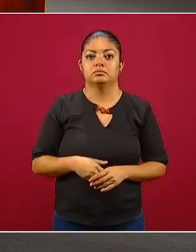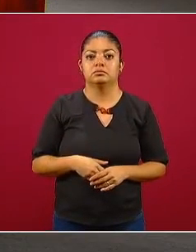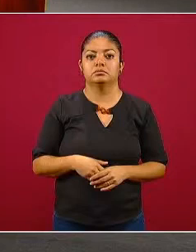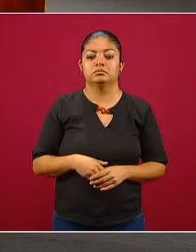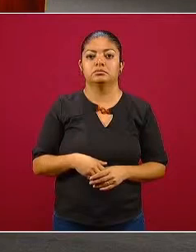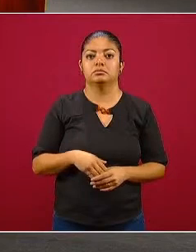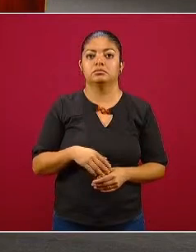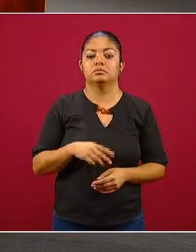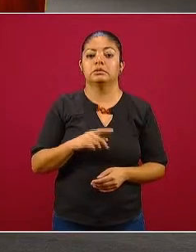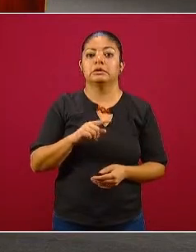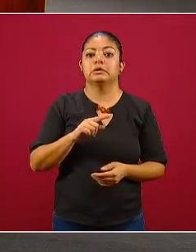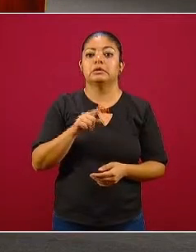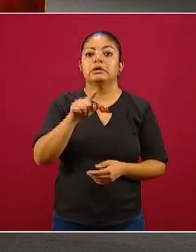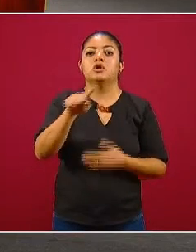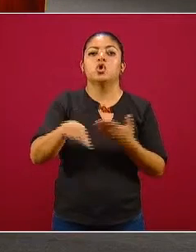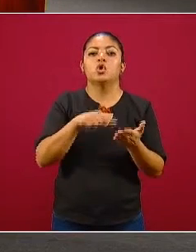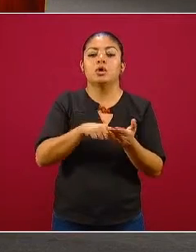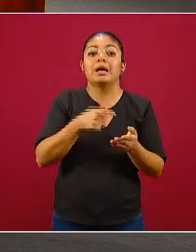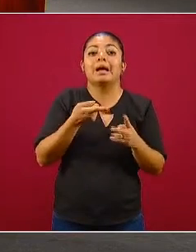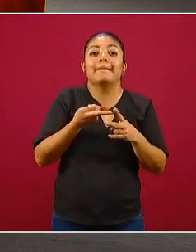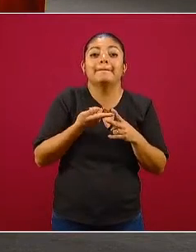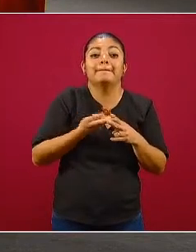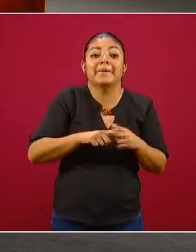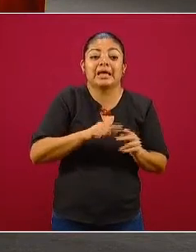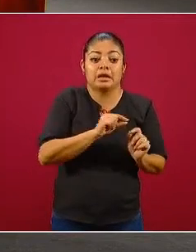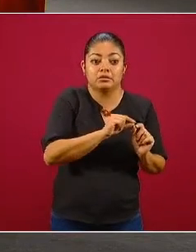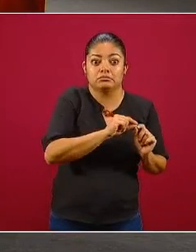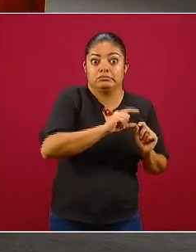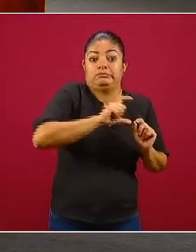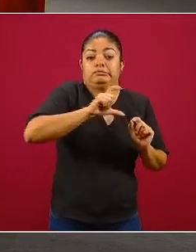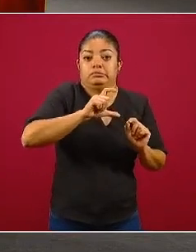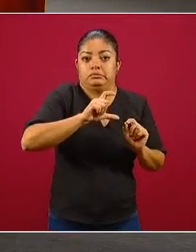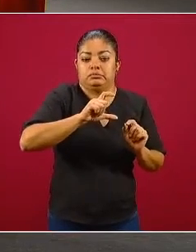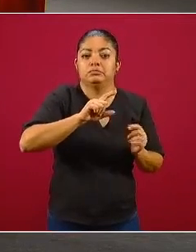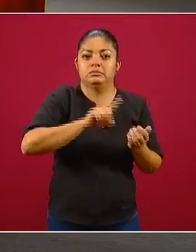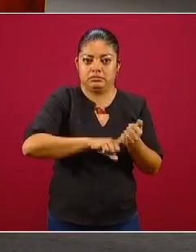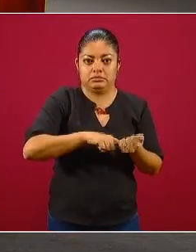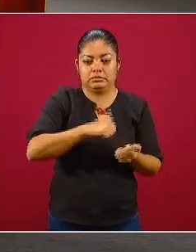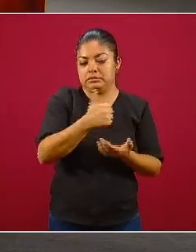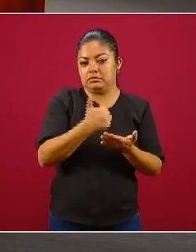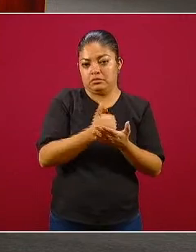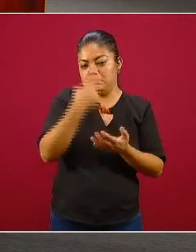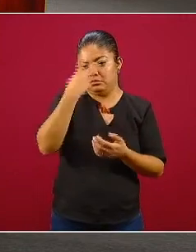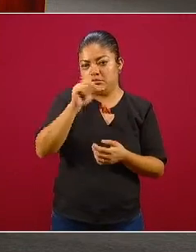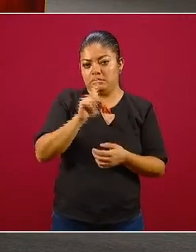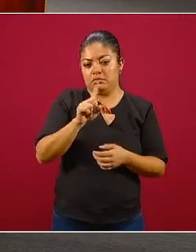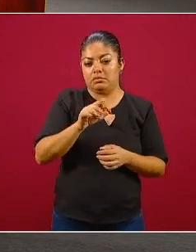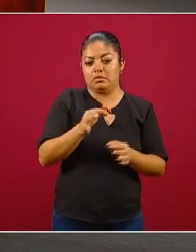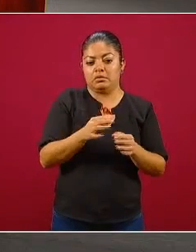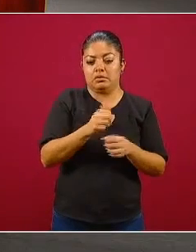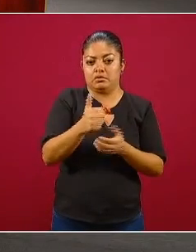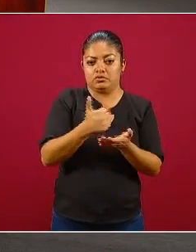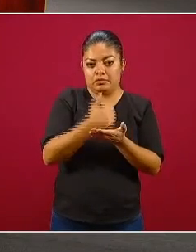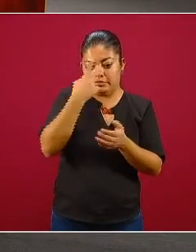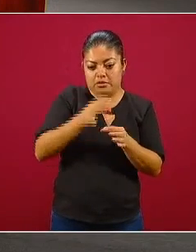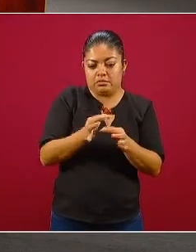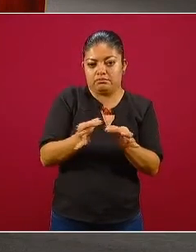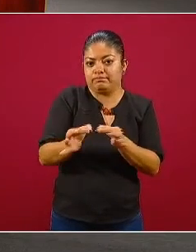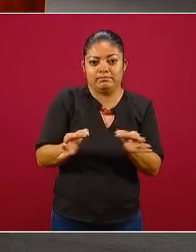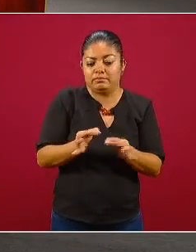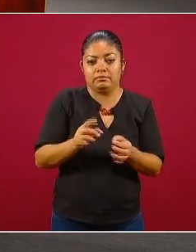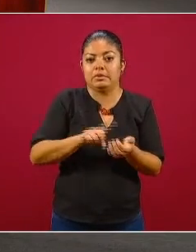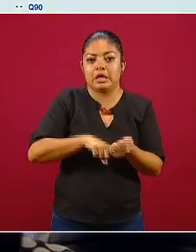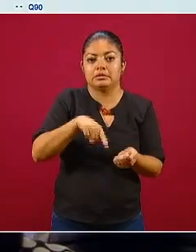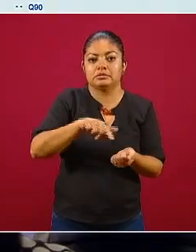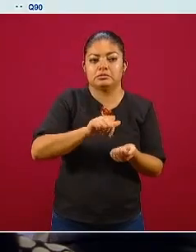empezando todavía o están en fase ascendente como pueden ver excepto la Ciudad de México o la Valle de México las demás son las que están en